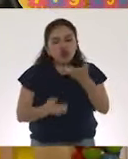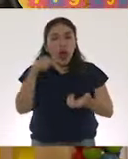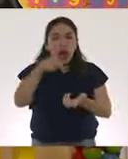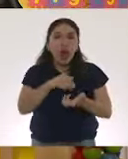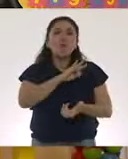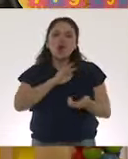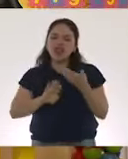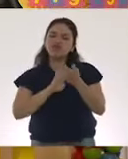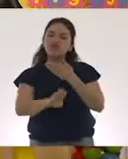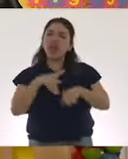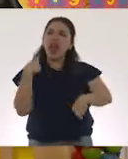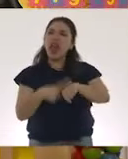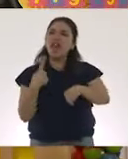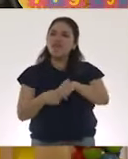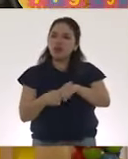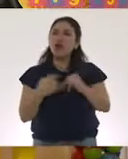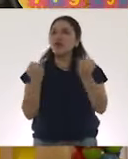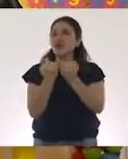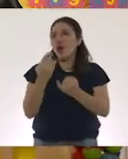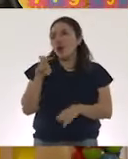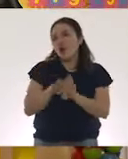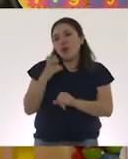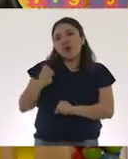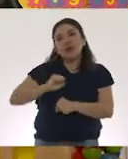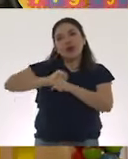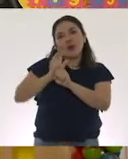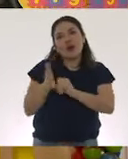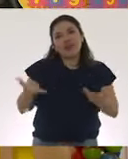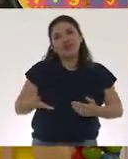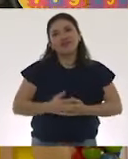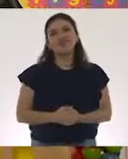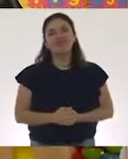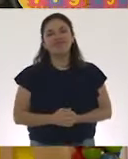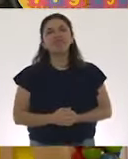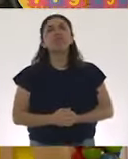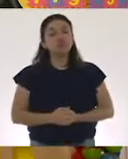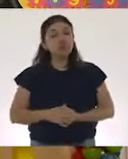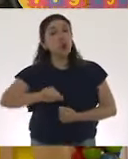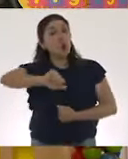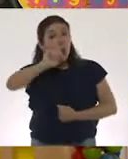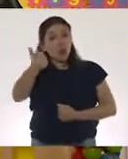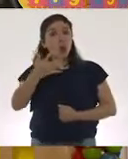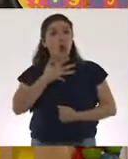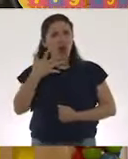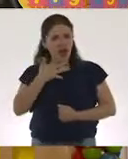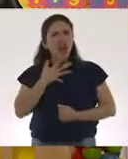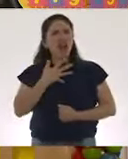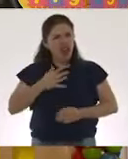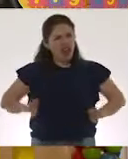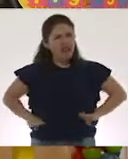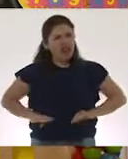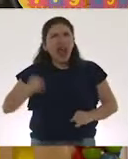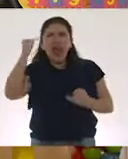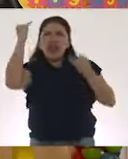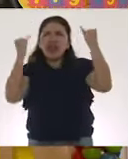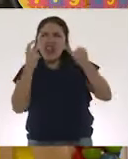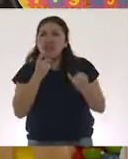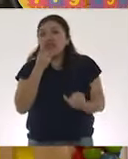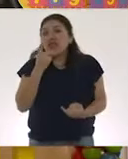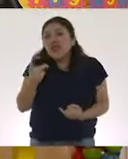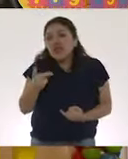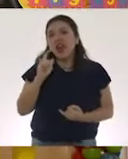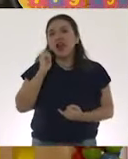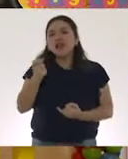enfermedades, incluido este nuevo coronavirus. Ahora, también existen otro tipo de mitos en torno